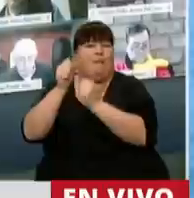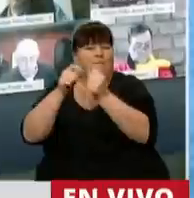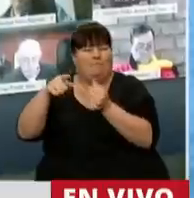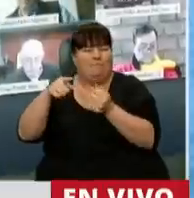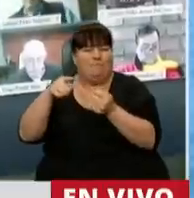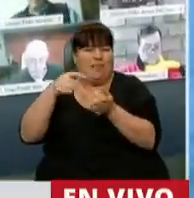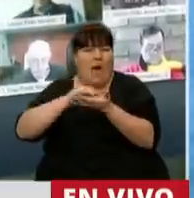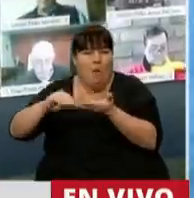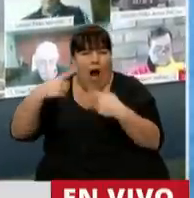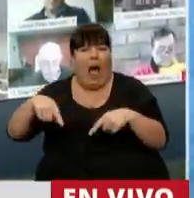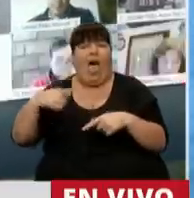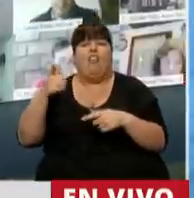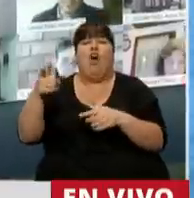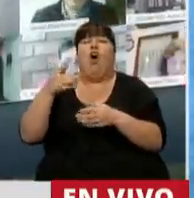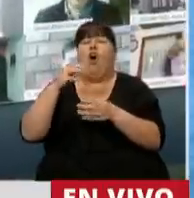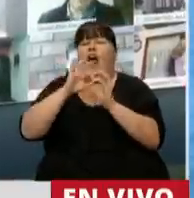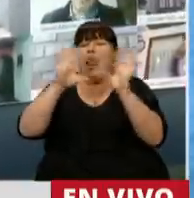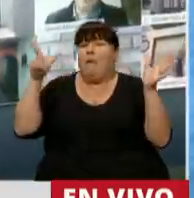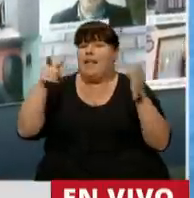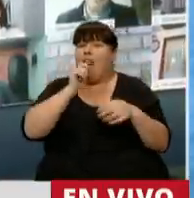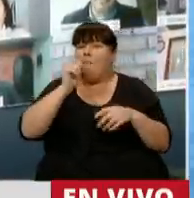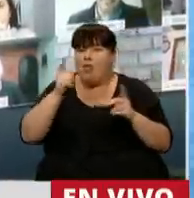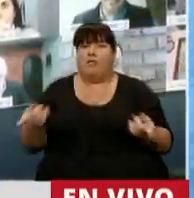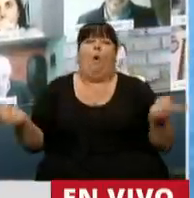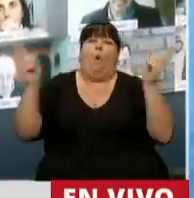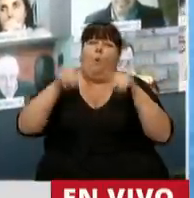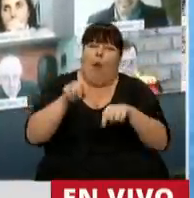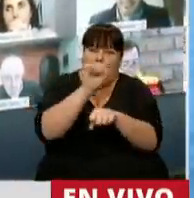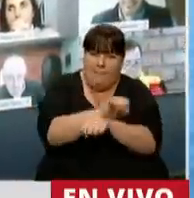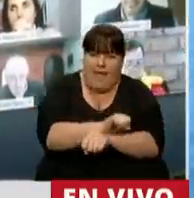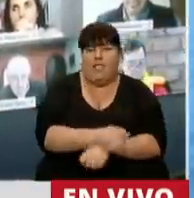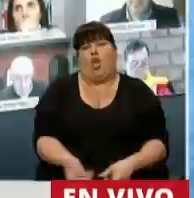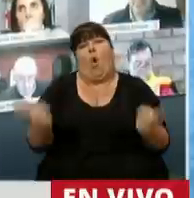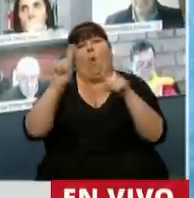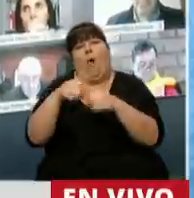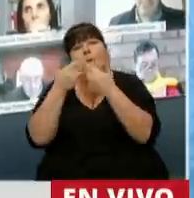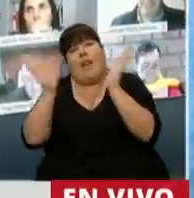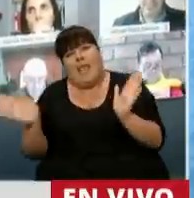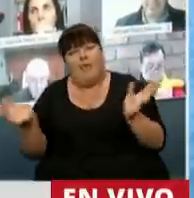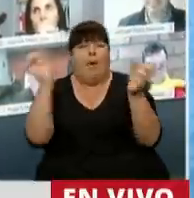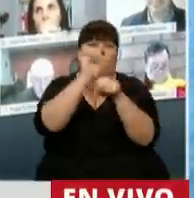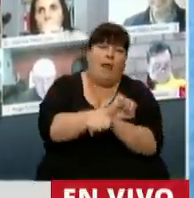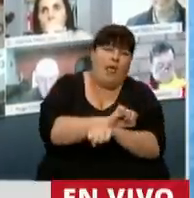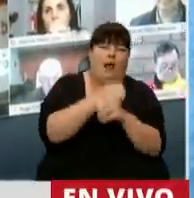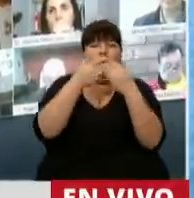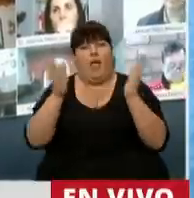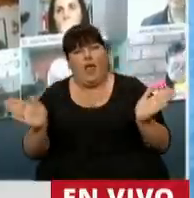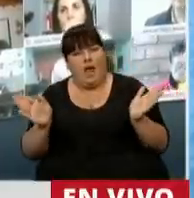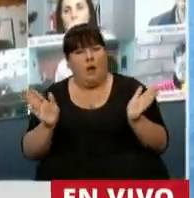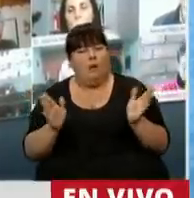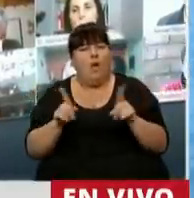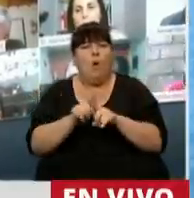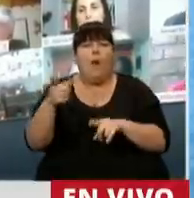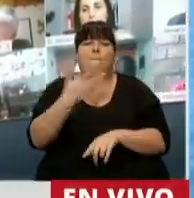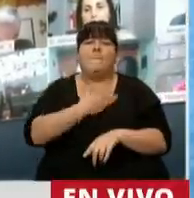libertad de los dueños de ese medio, vuelven a la cárcel, vuelven a la libertad, vuelven a la cárcel, con